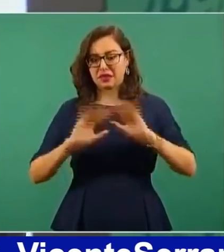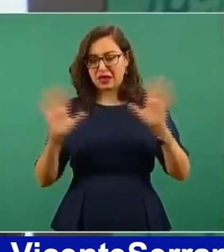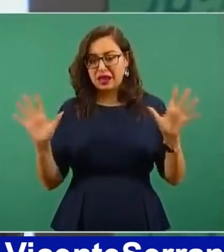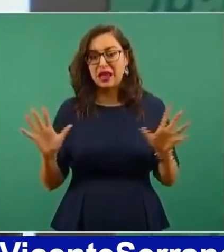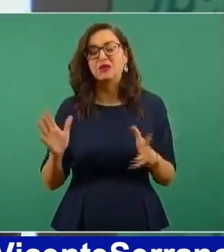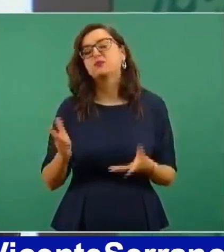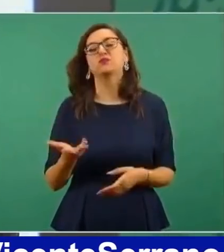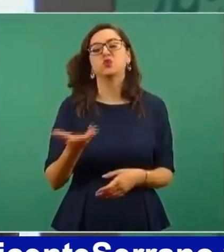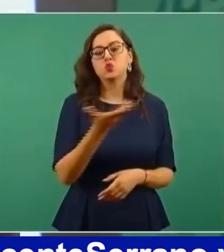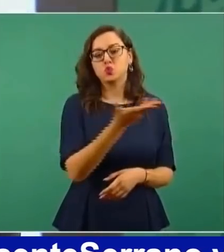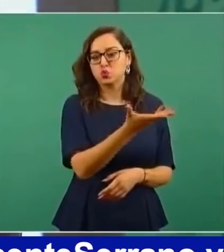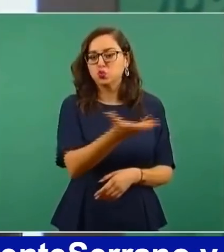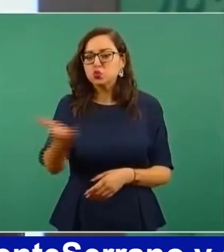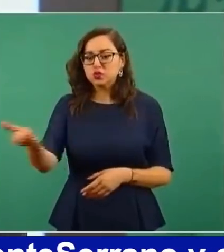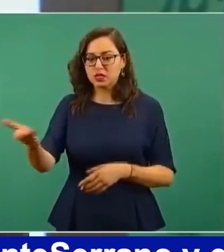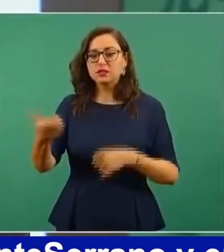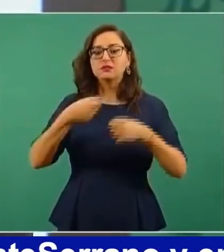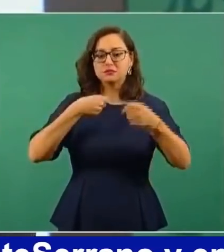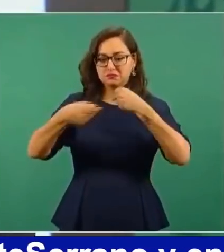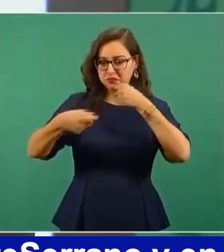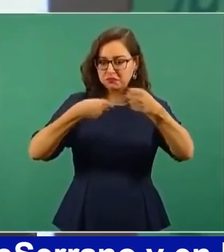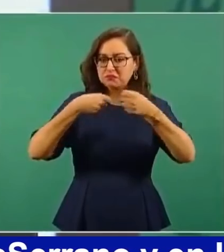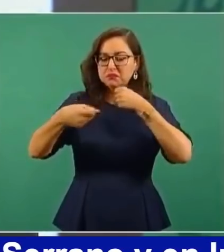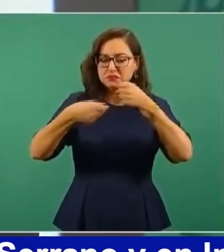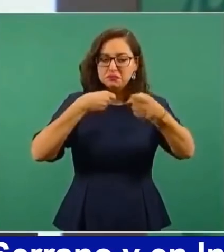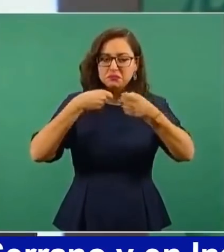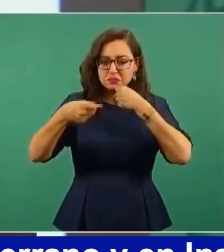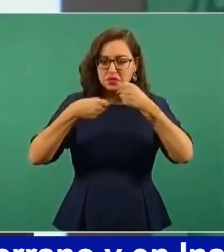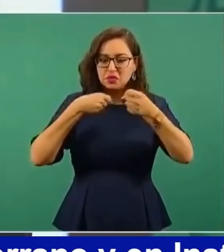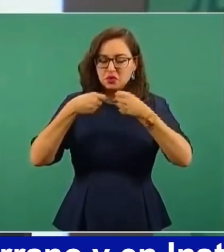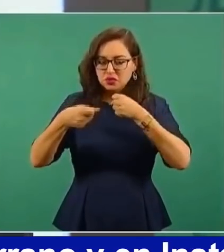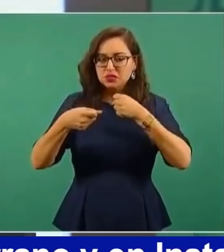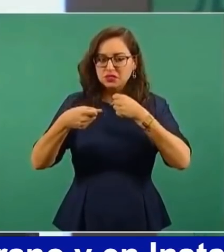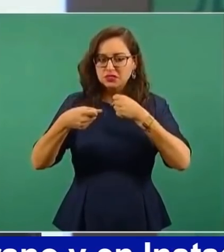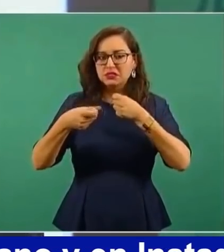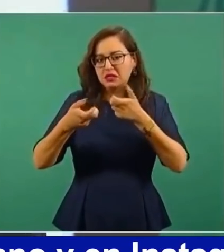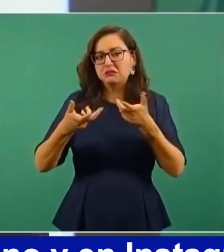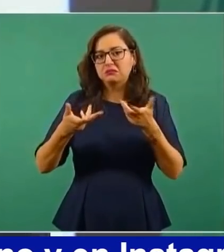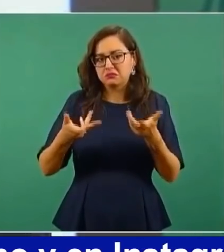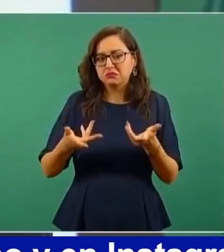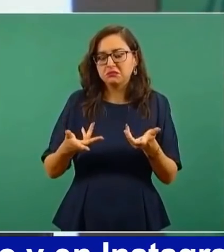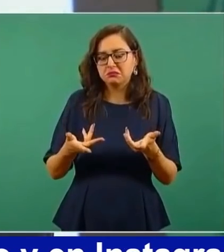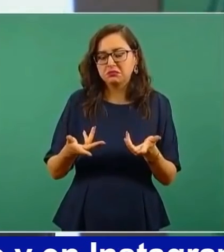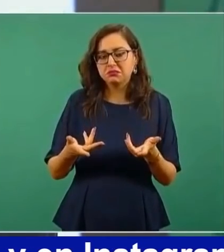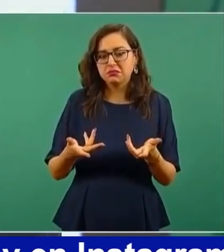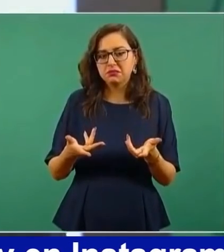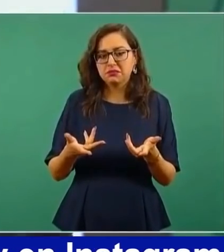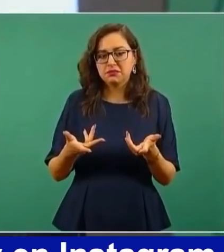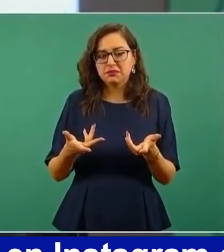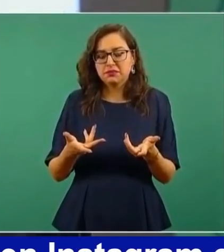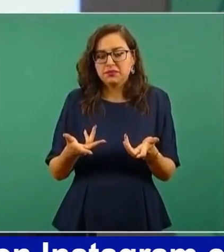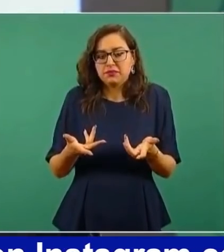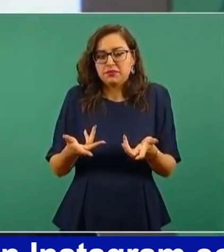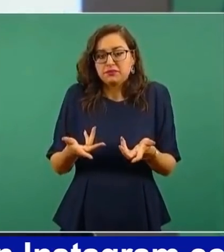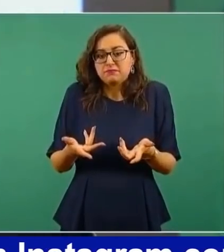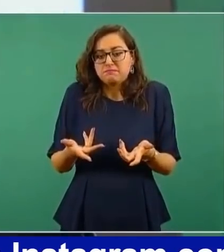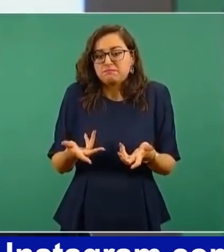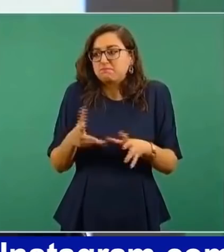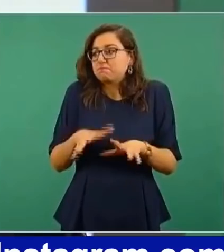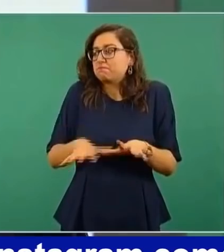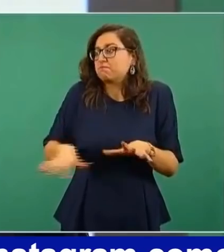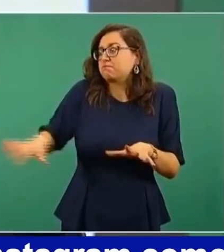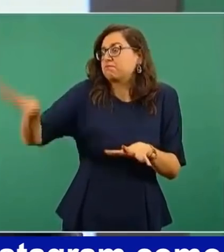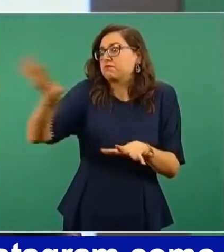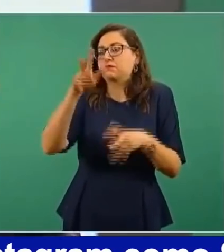que no tiene conocimiento, porque